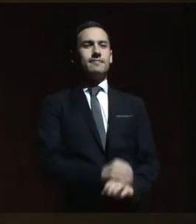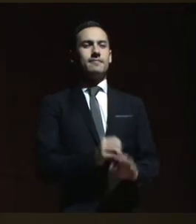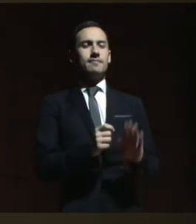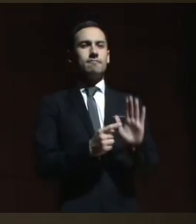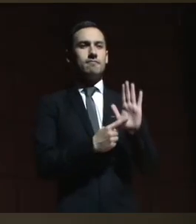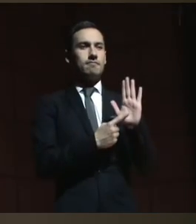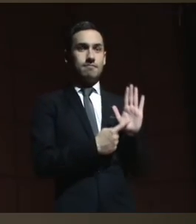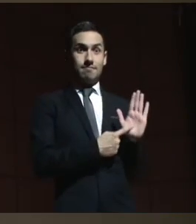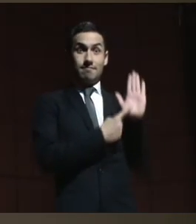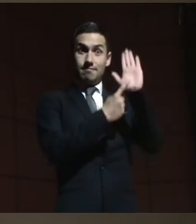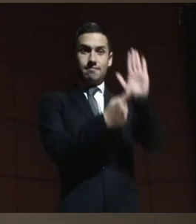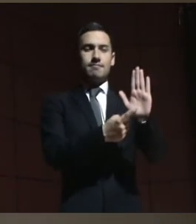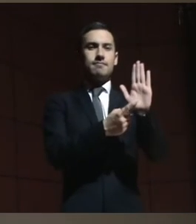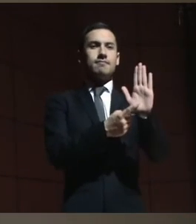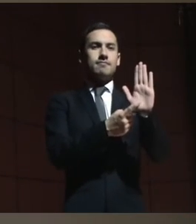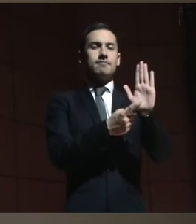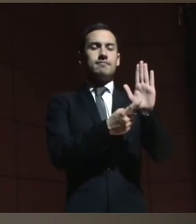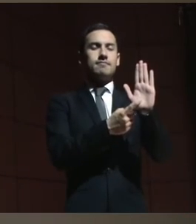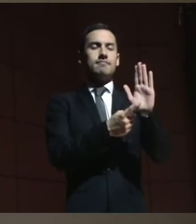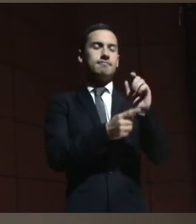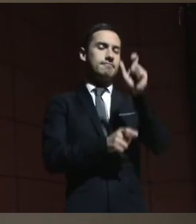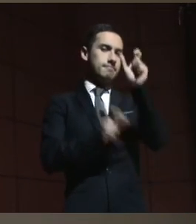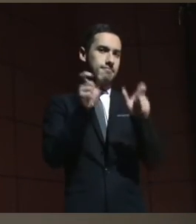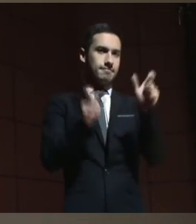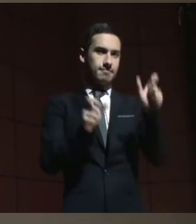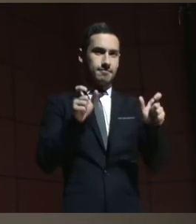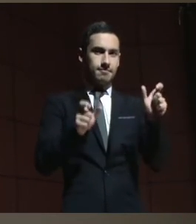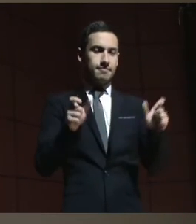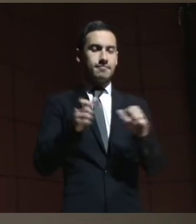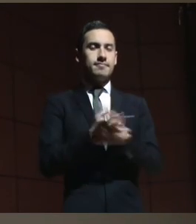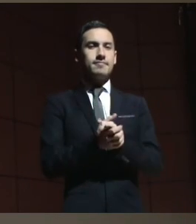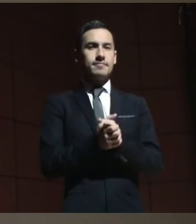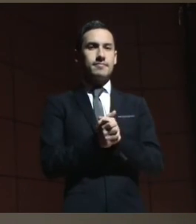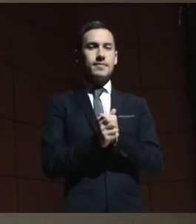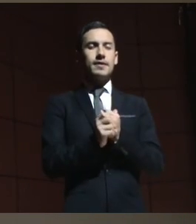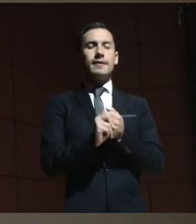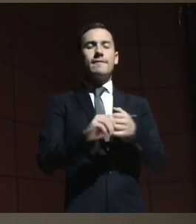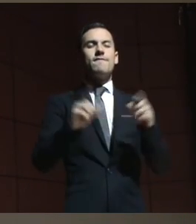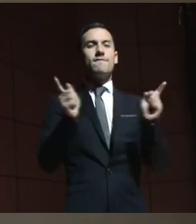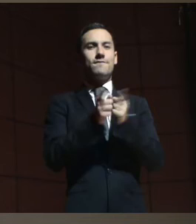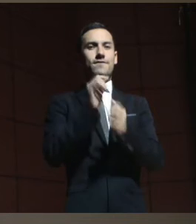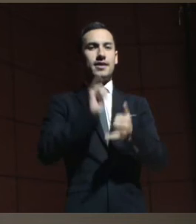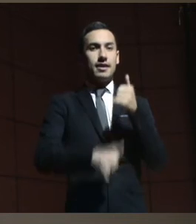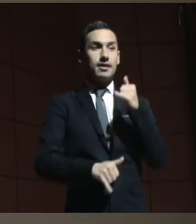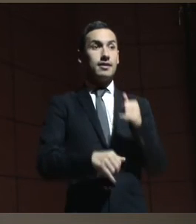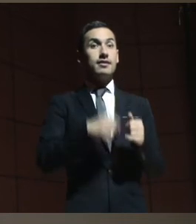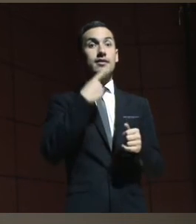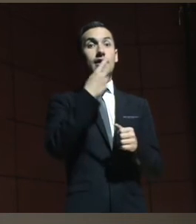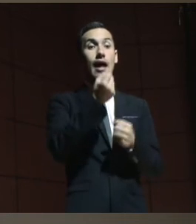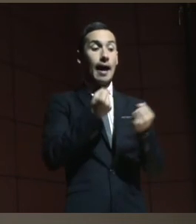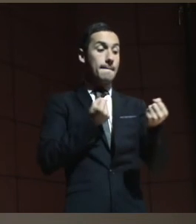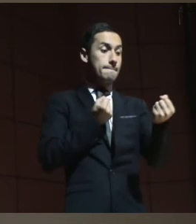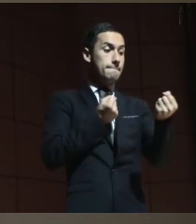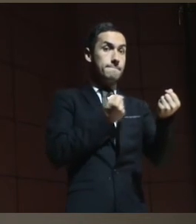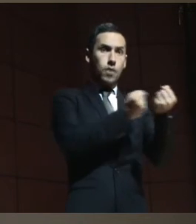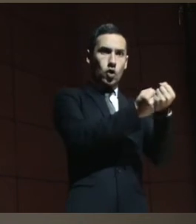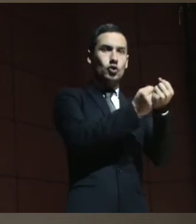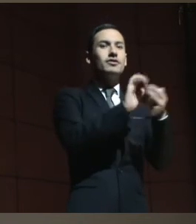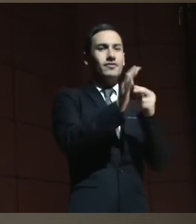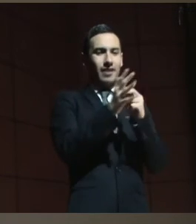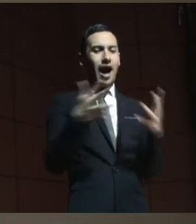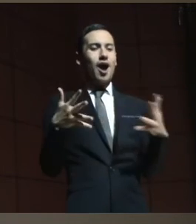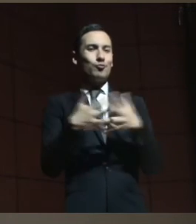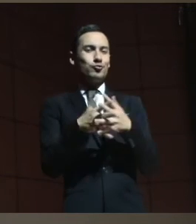a partir de las personas y para finalizar decir que apoyo es igual a ajuste